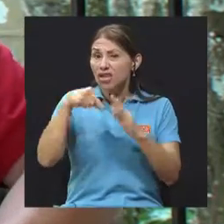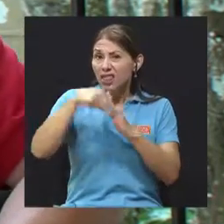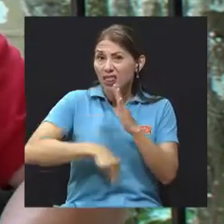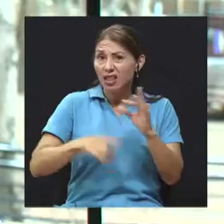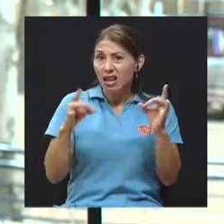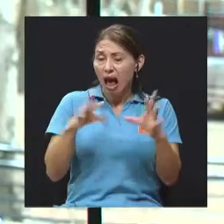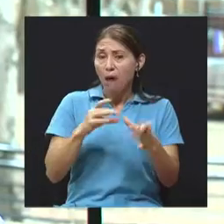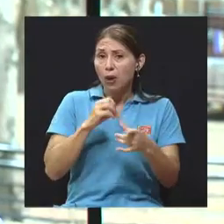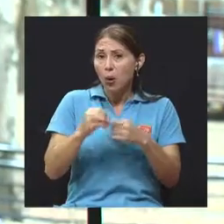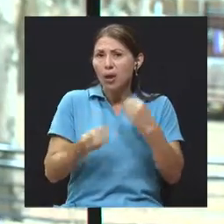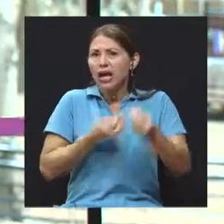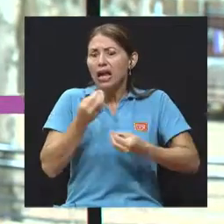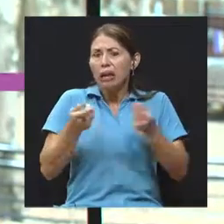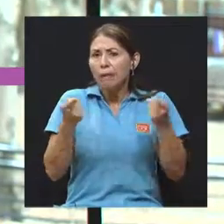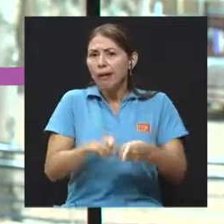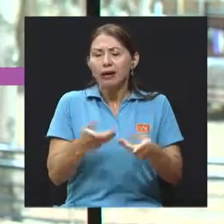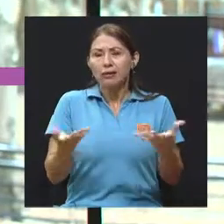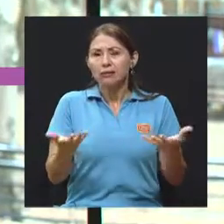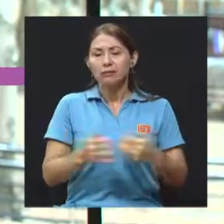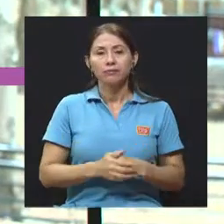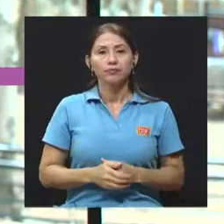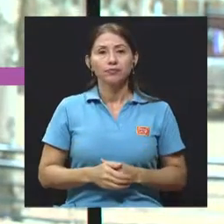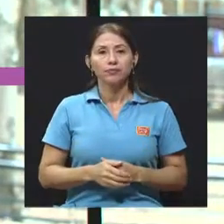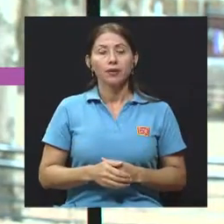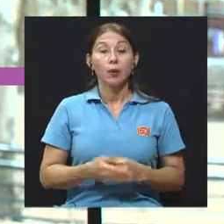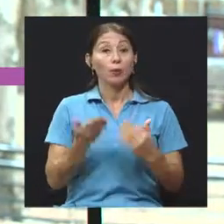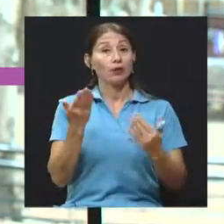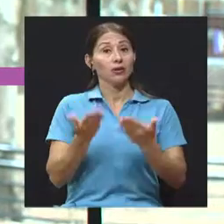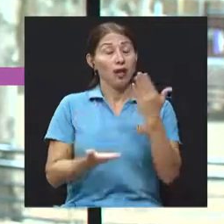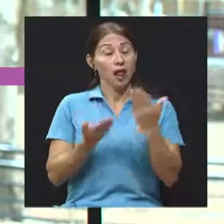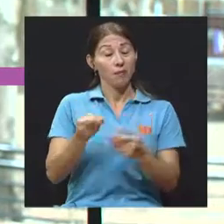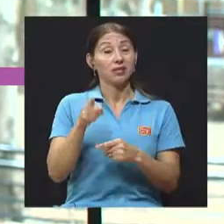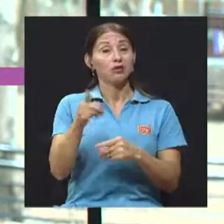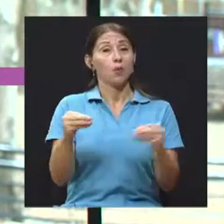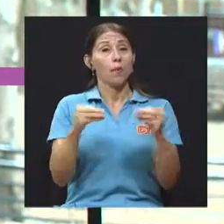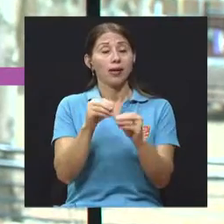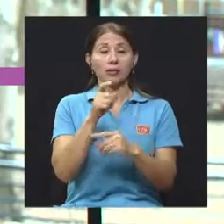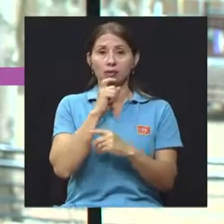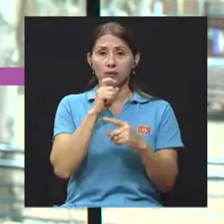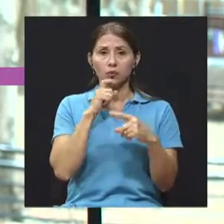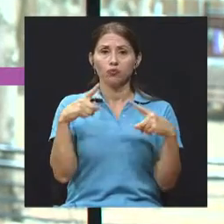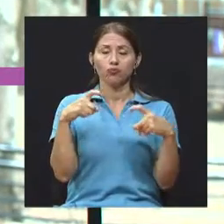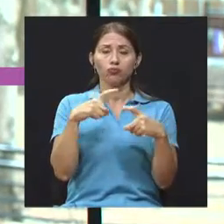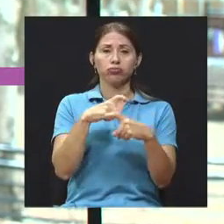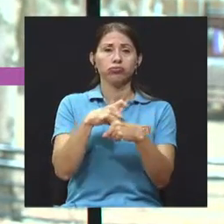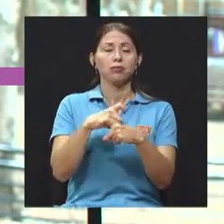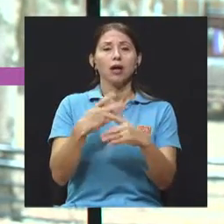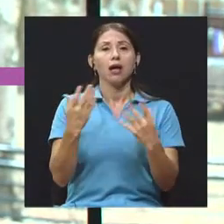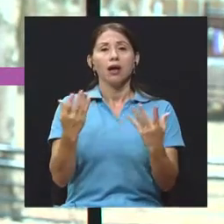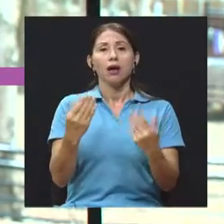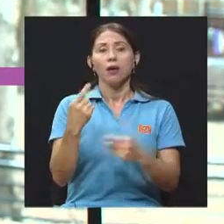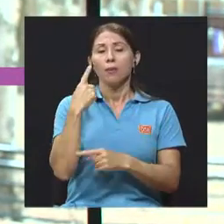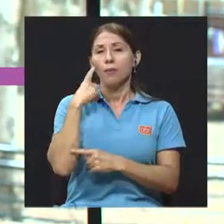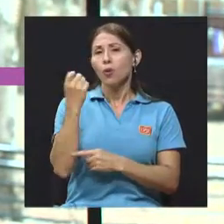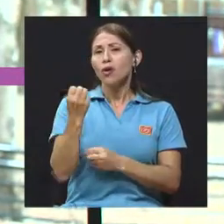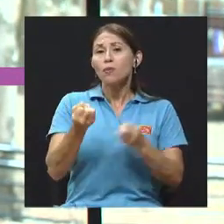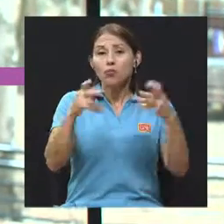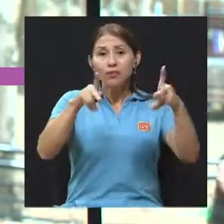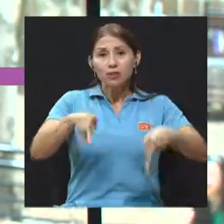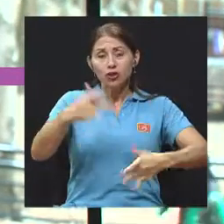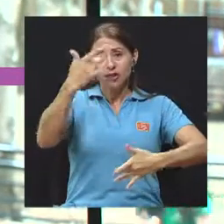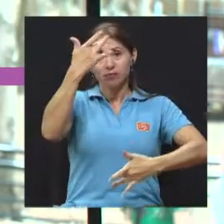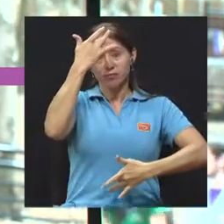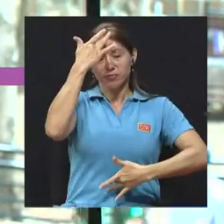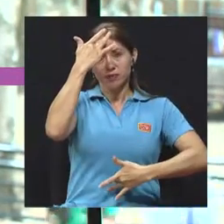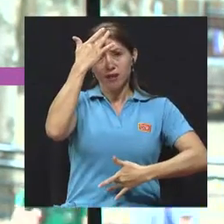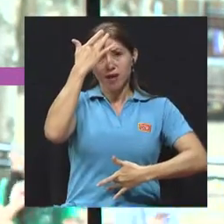cuadro clínico. Ok. Esa es tal vez la parte más compleja, puesto que incluso muchos pacientes cuando se hace el